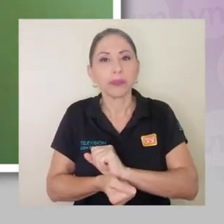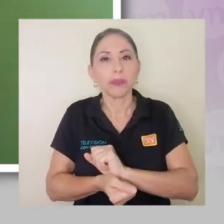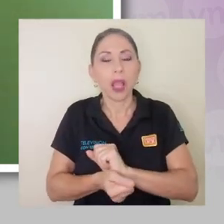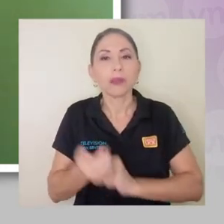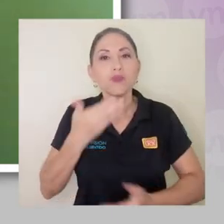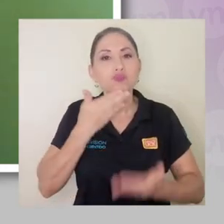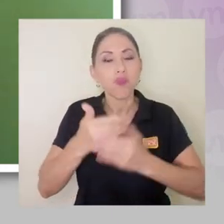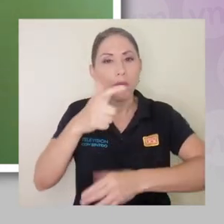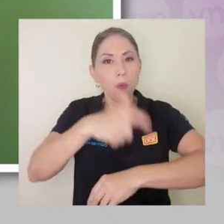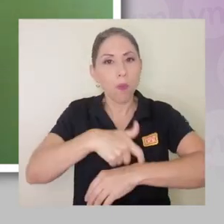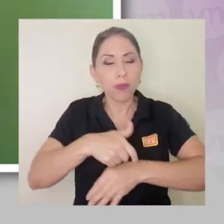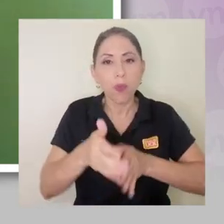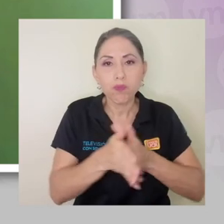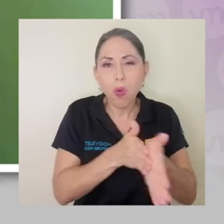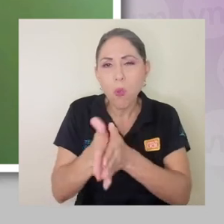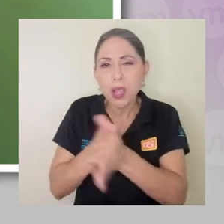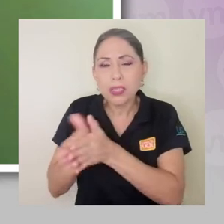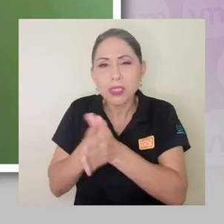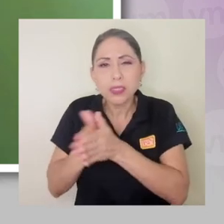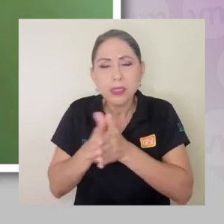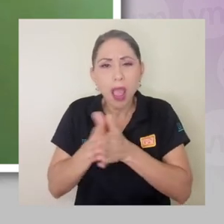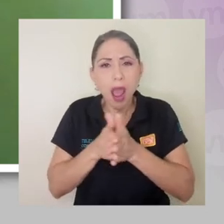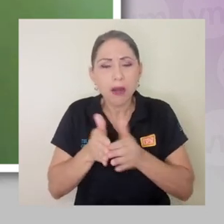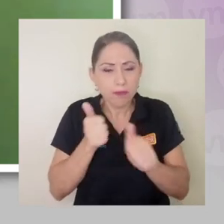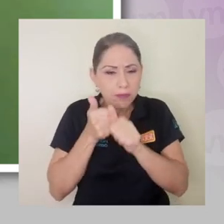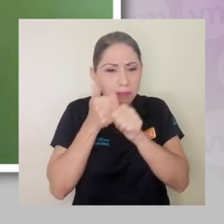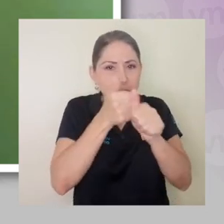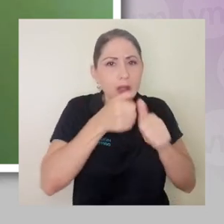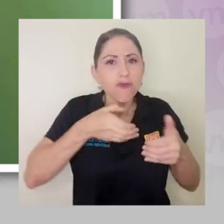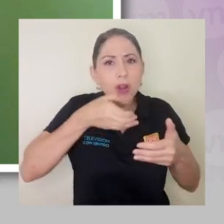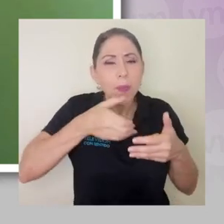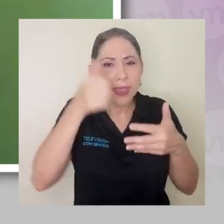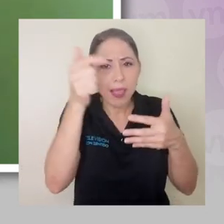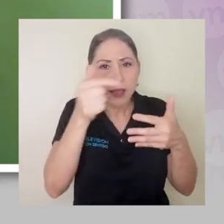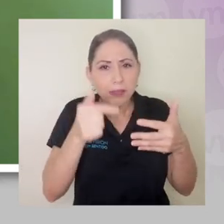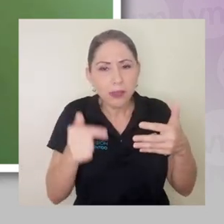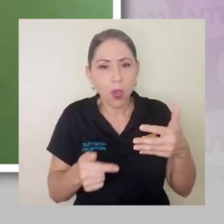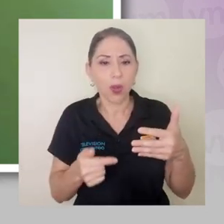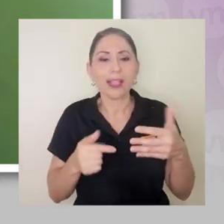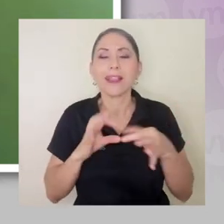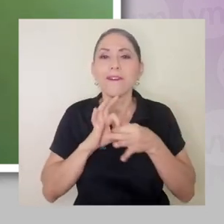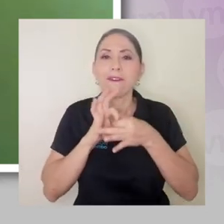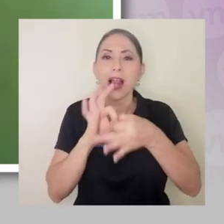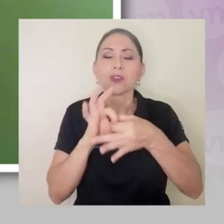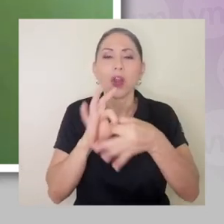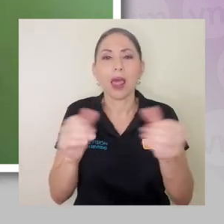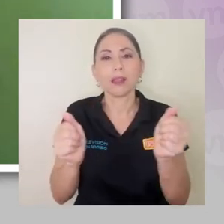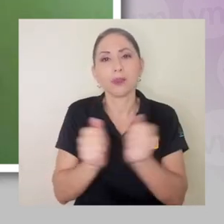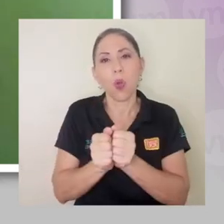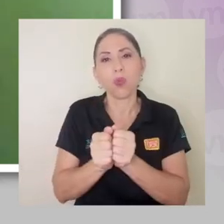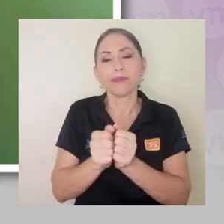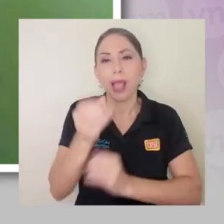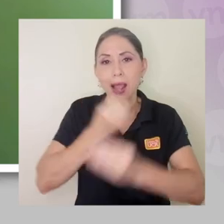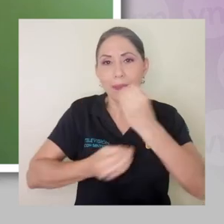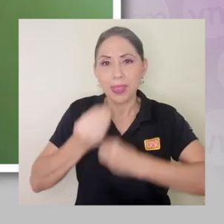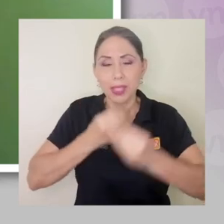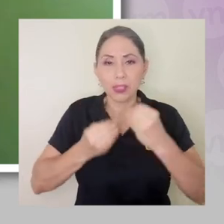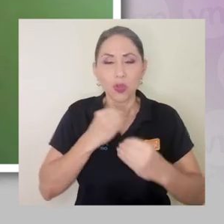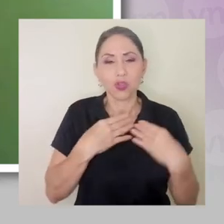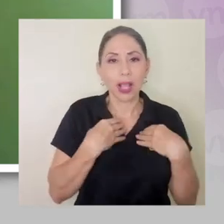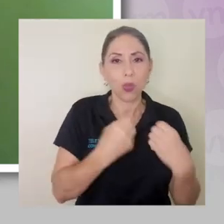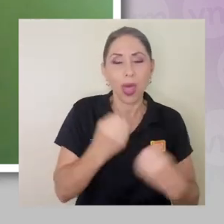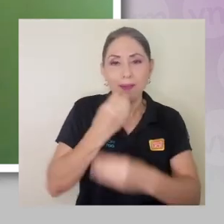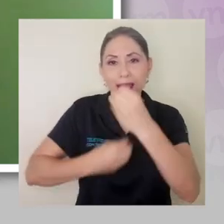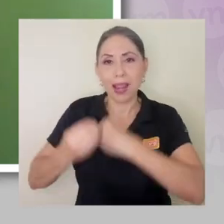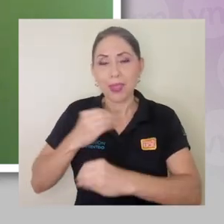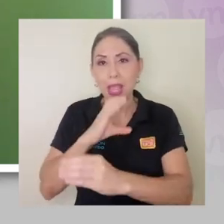entonces, este, es un buen momento para aprovechar todas las recomendaciones que podemos tomar relacionadas con la parte